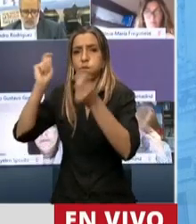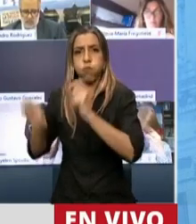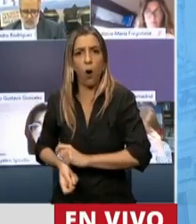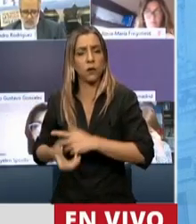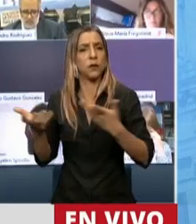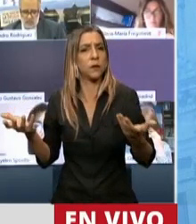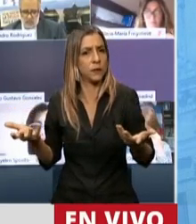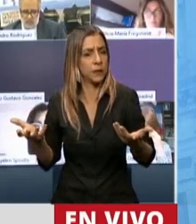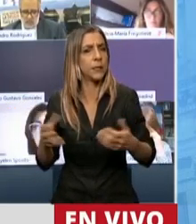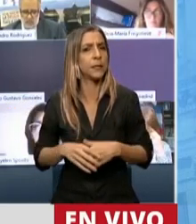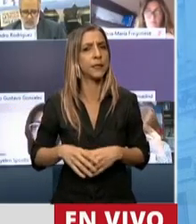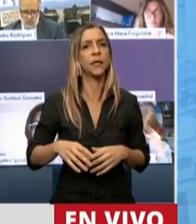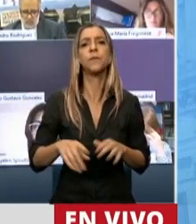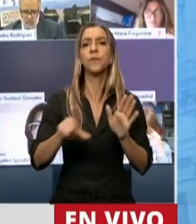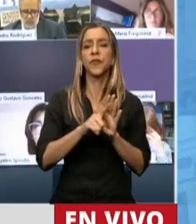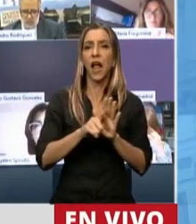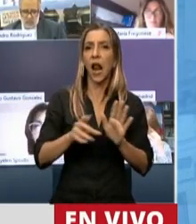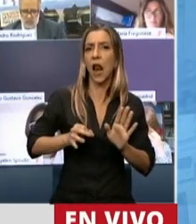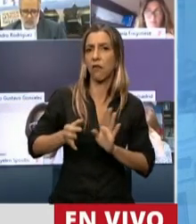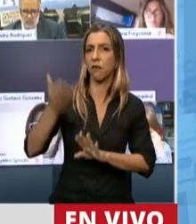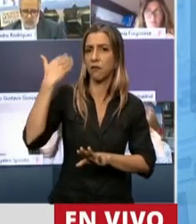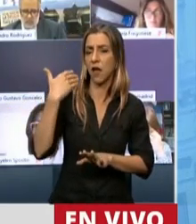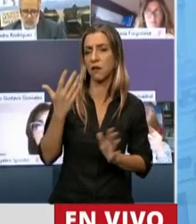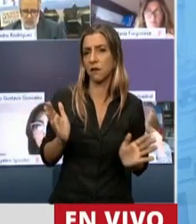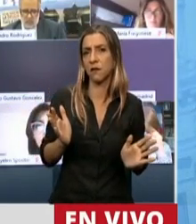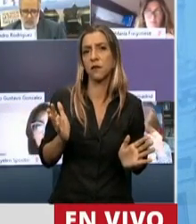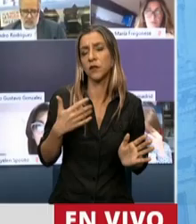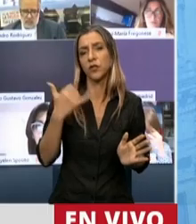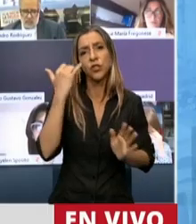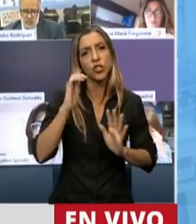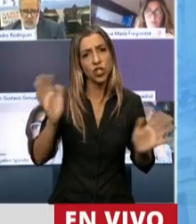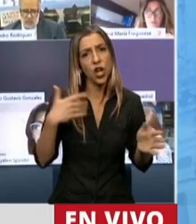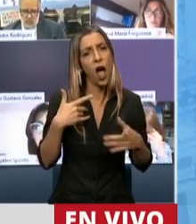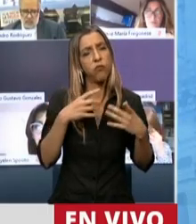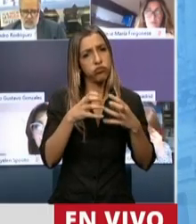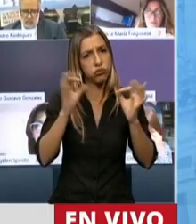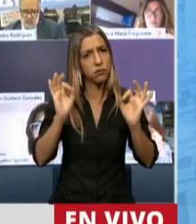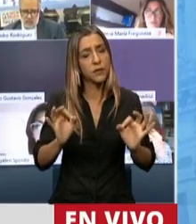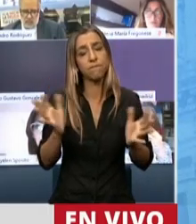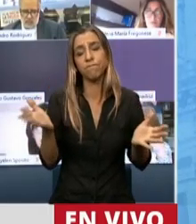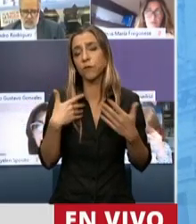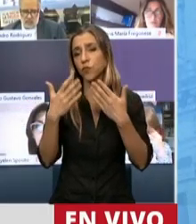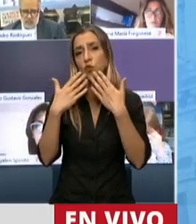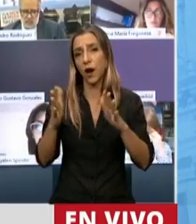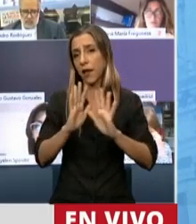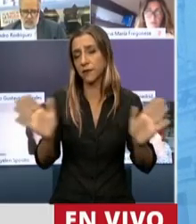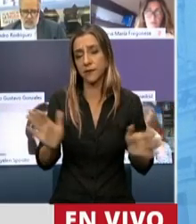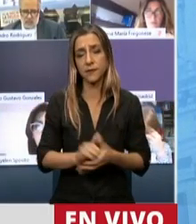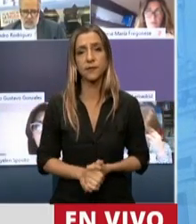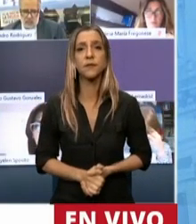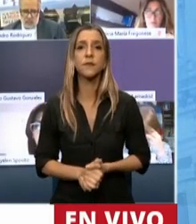que se había generado el año anterior en realidad fue derogada. Nada más. Muchas gracias, señora Presidenta. Y nada más.